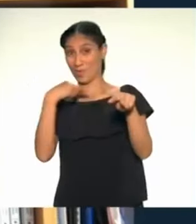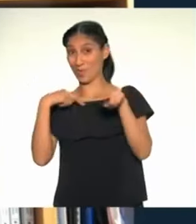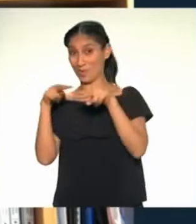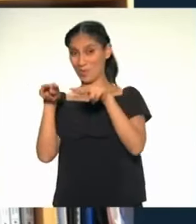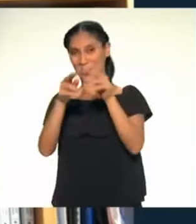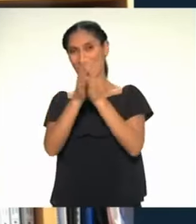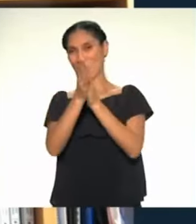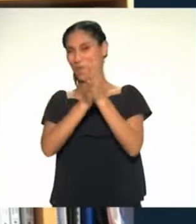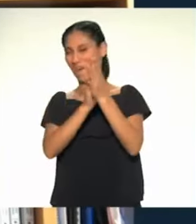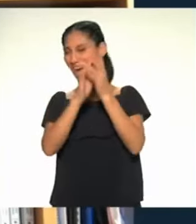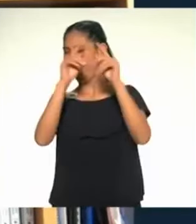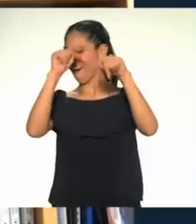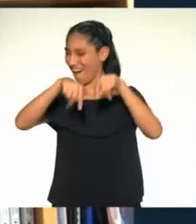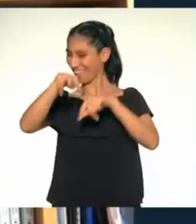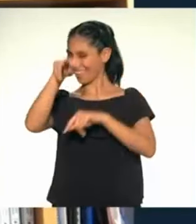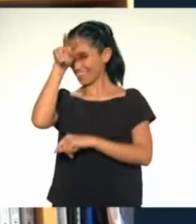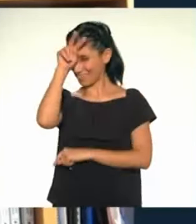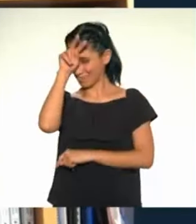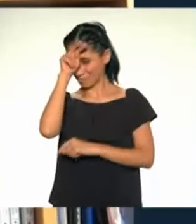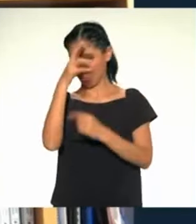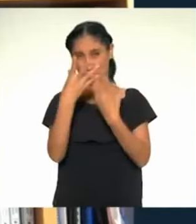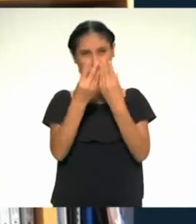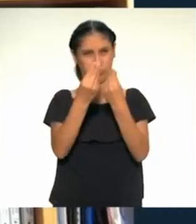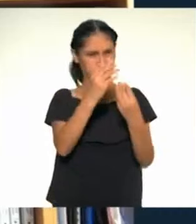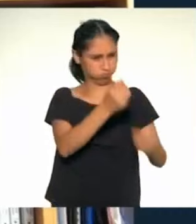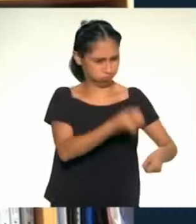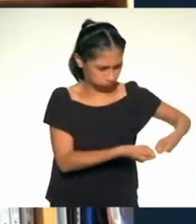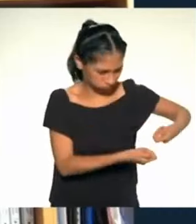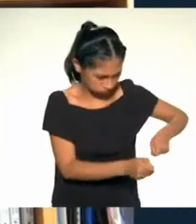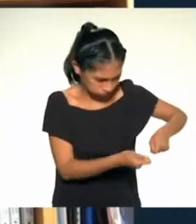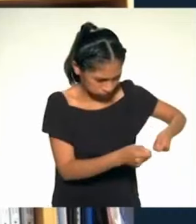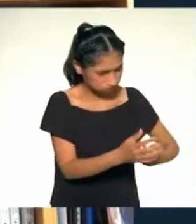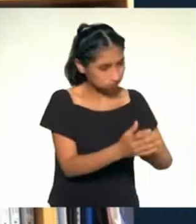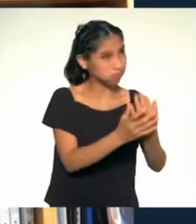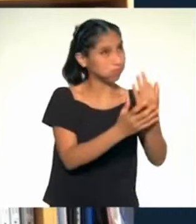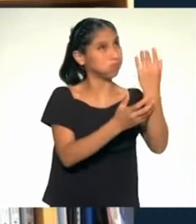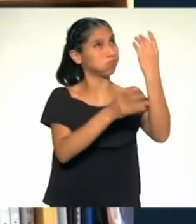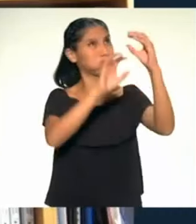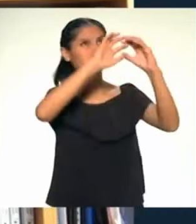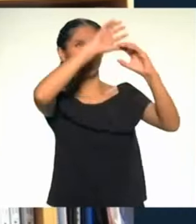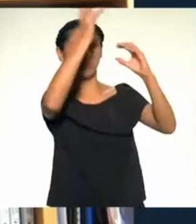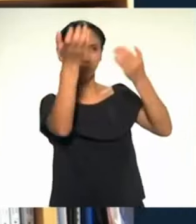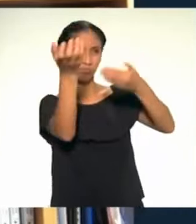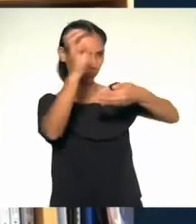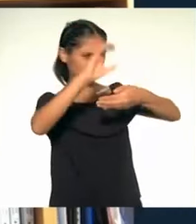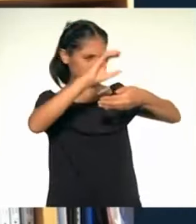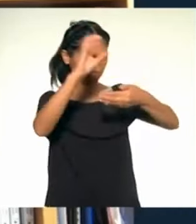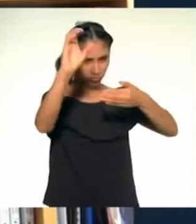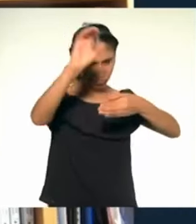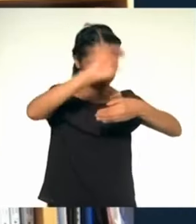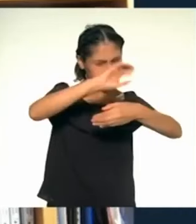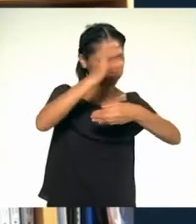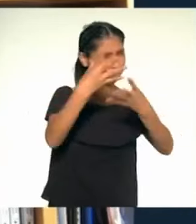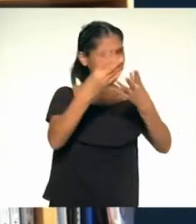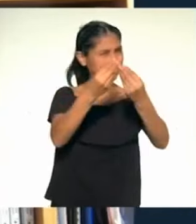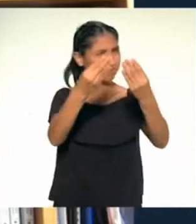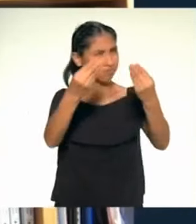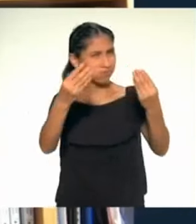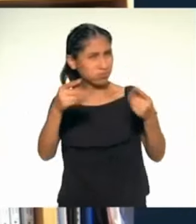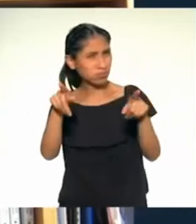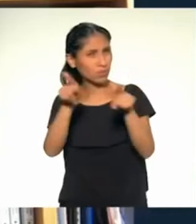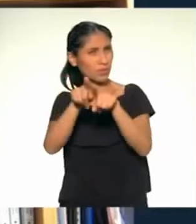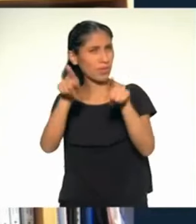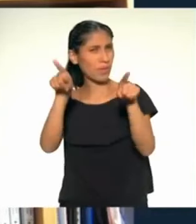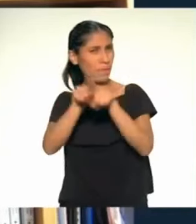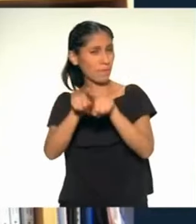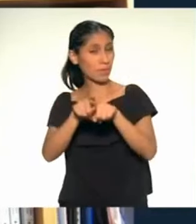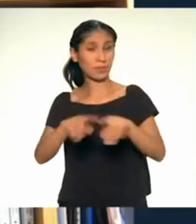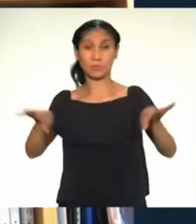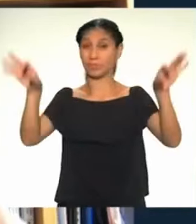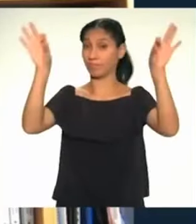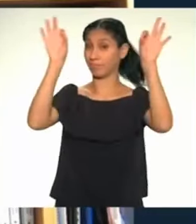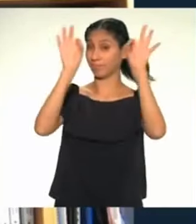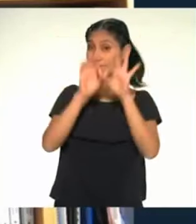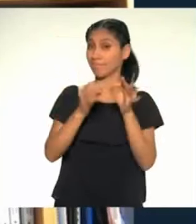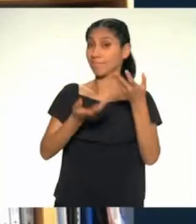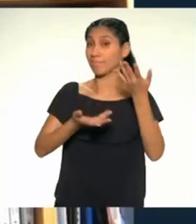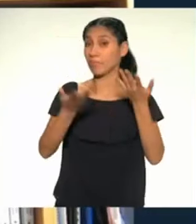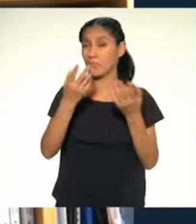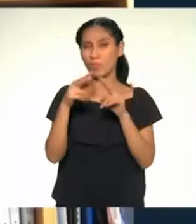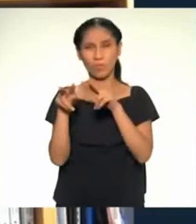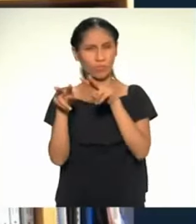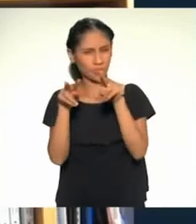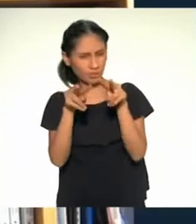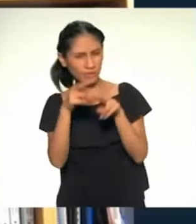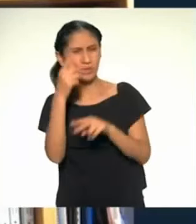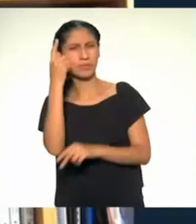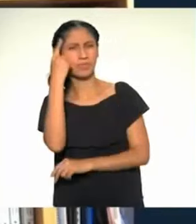orgullosos de la investigación y del trabajo que hacemos para preservarlos. Y es muy importante mantener